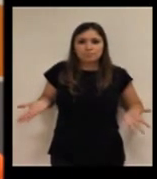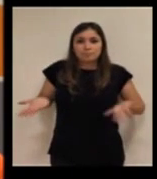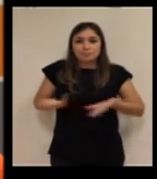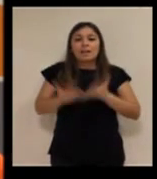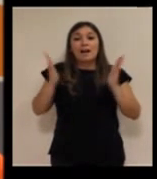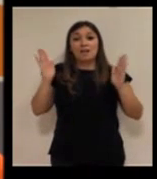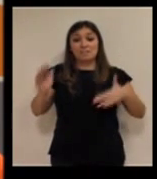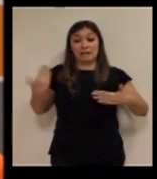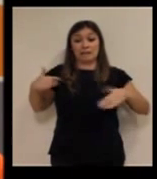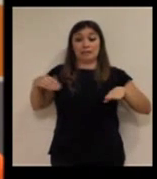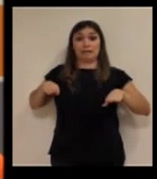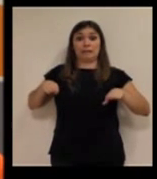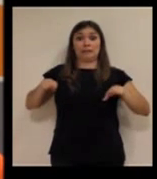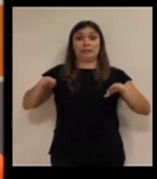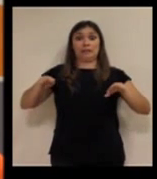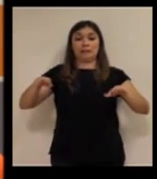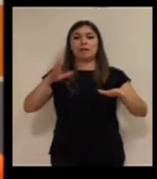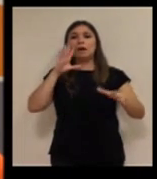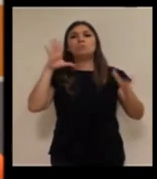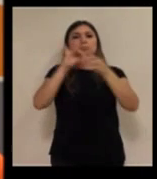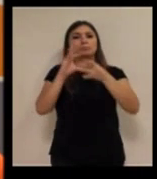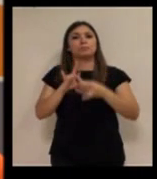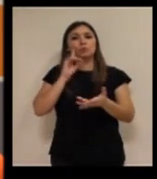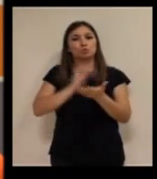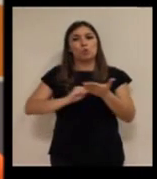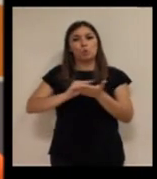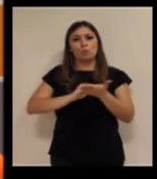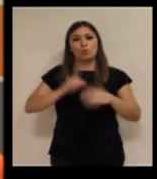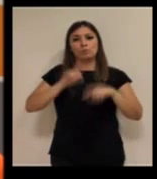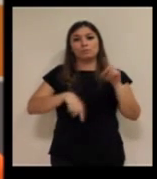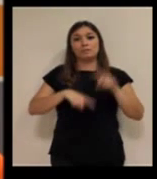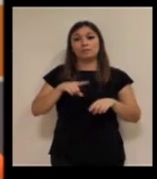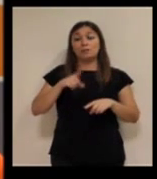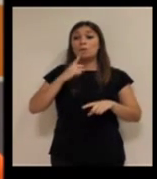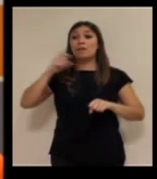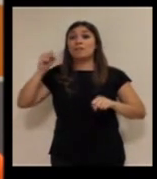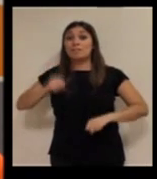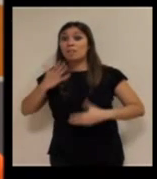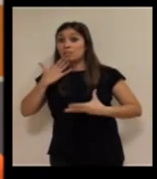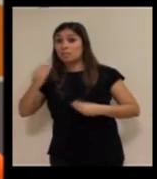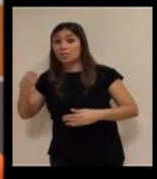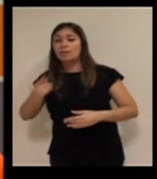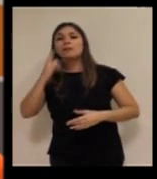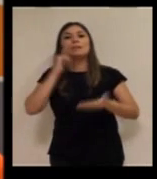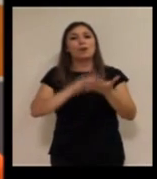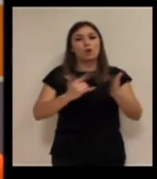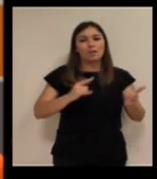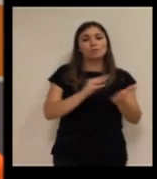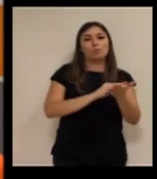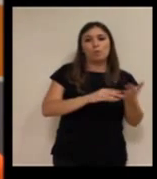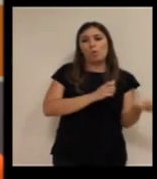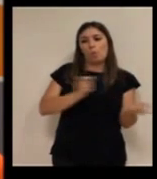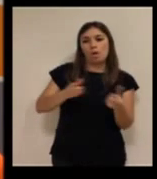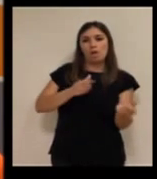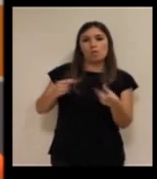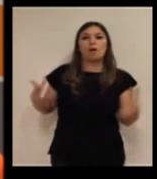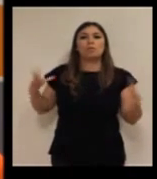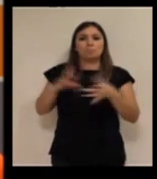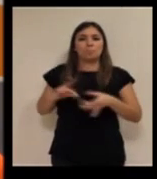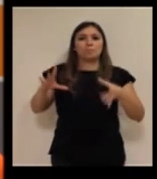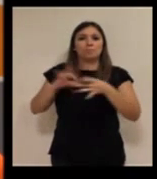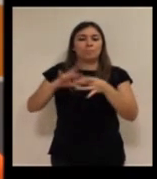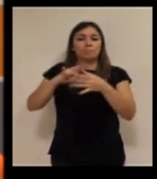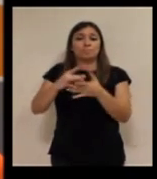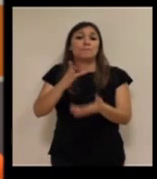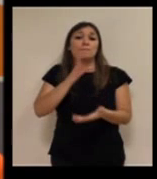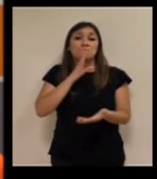habéis ido encontrando soluciones en el camino que también se han ido adaptando tecnológicamente a esas necesidades porque por otro lado se ha